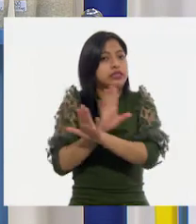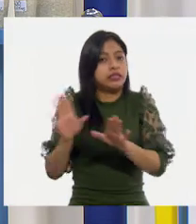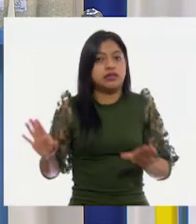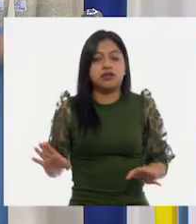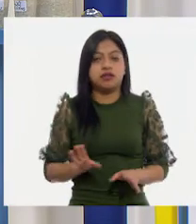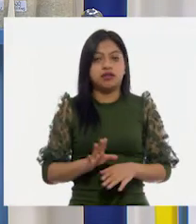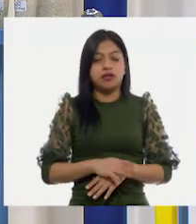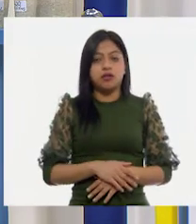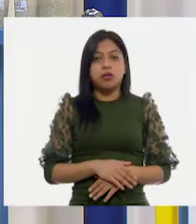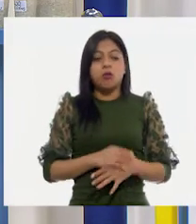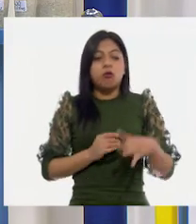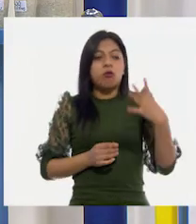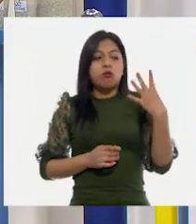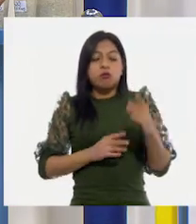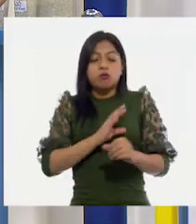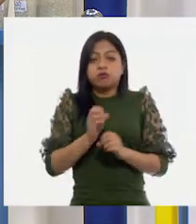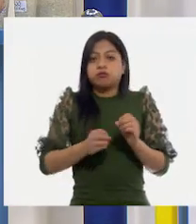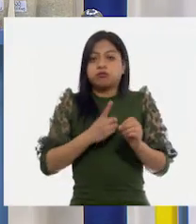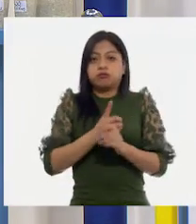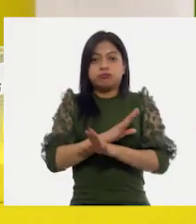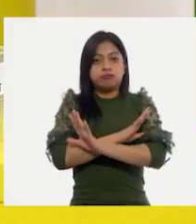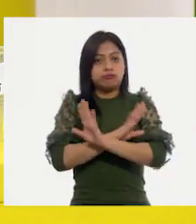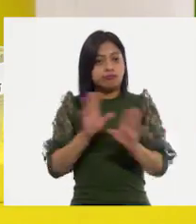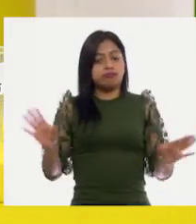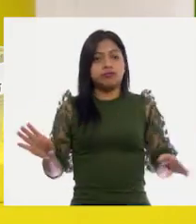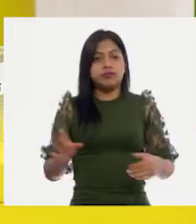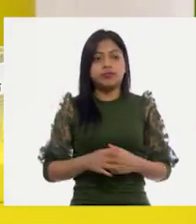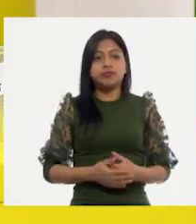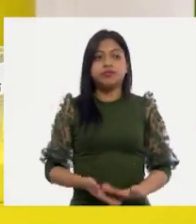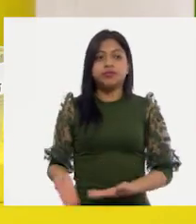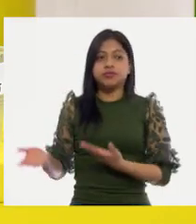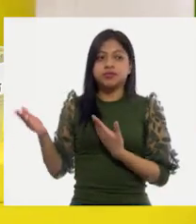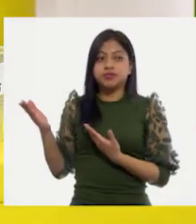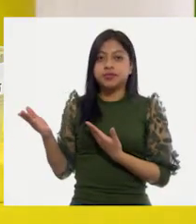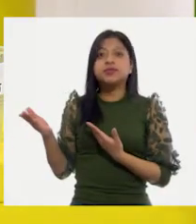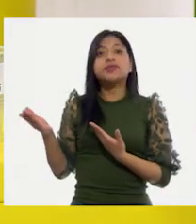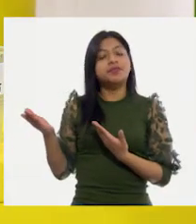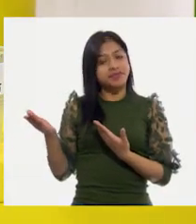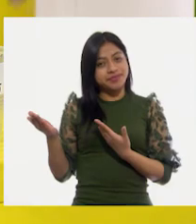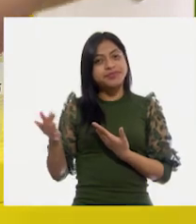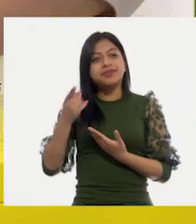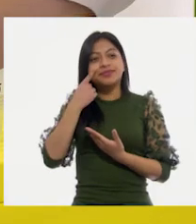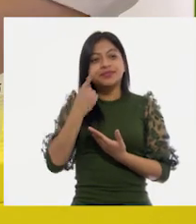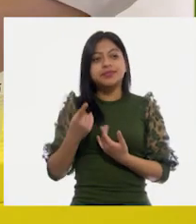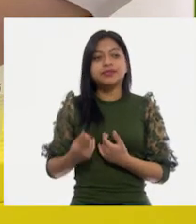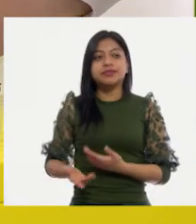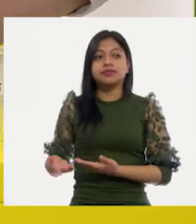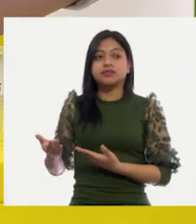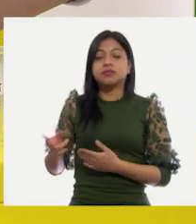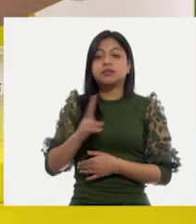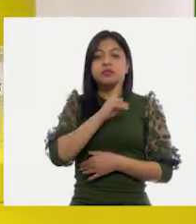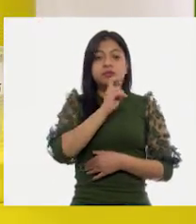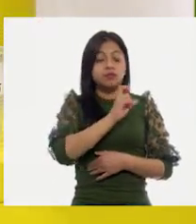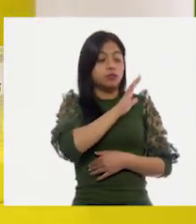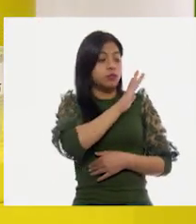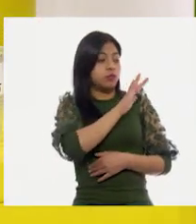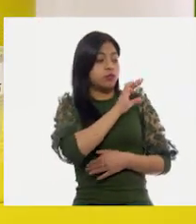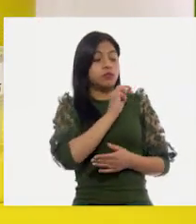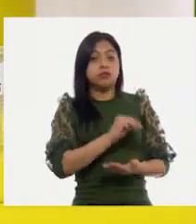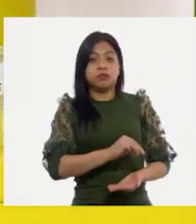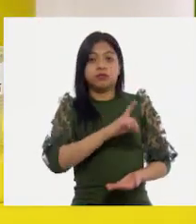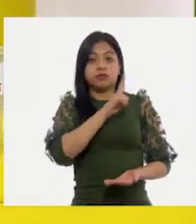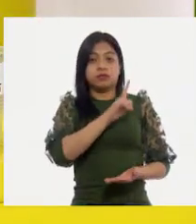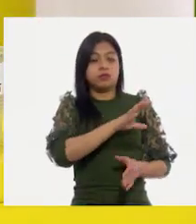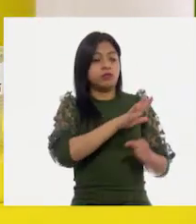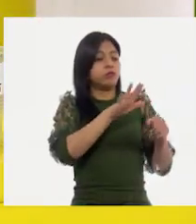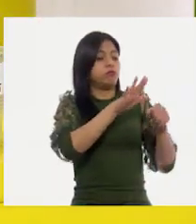cuatro veces con el mismo vaso. Así es. Y mira, nos dimos cuenta que con este de 250 mililitros llenamos